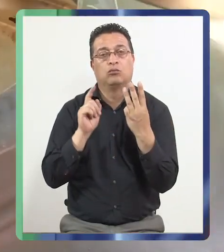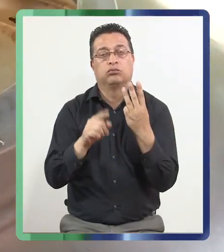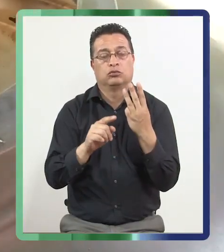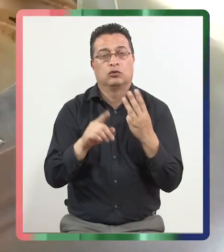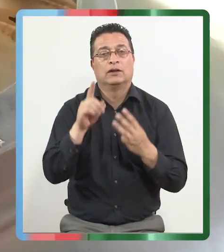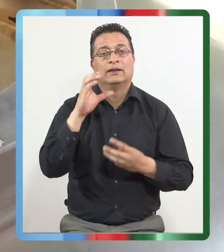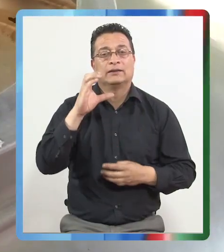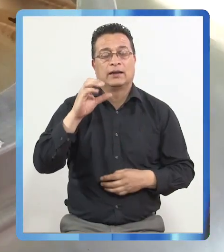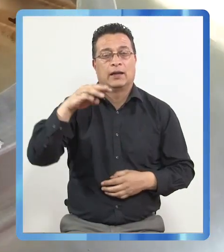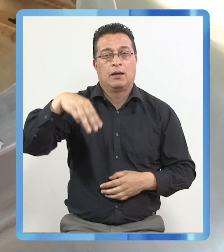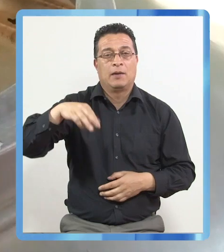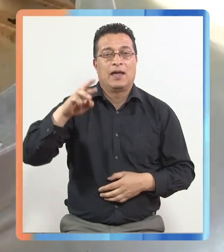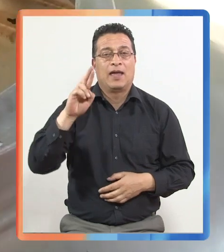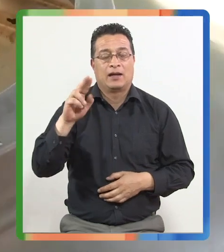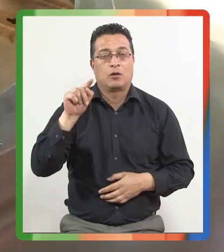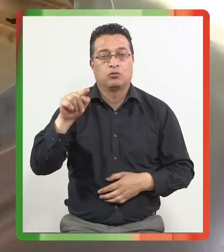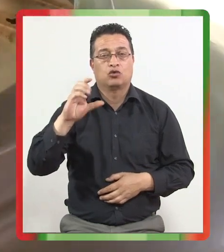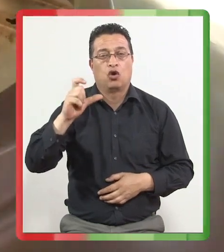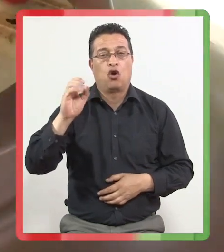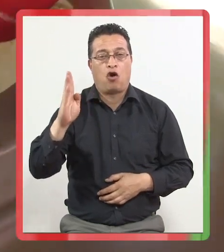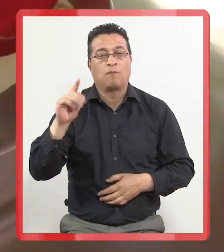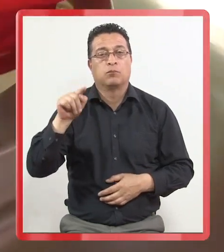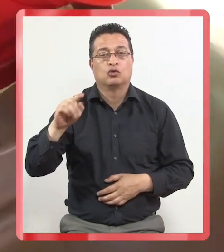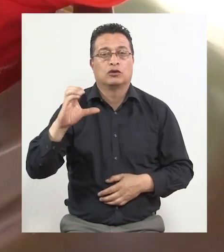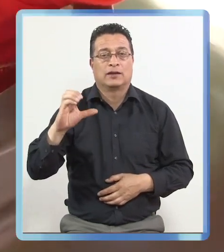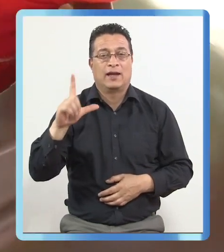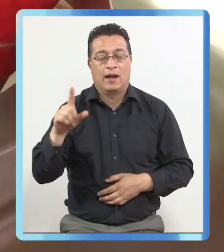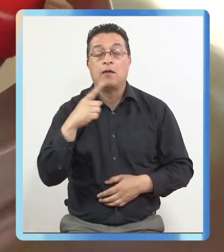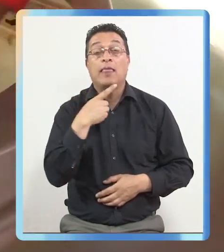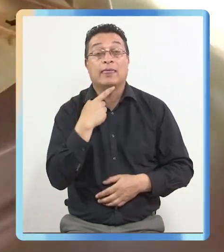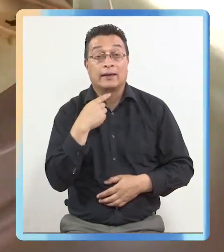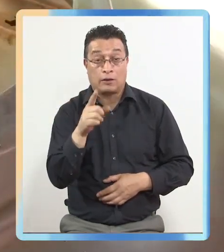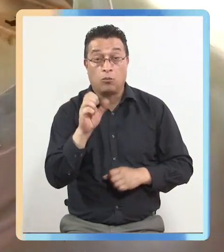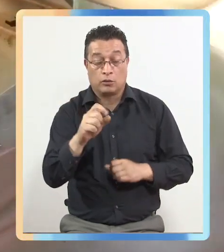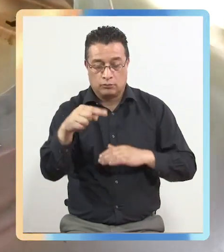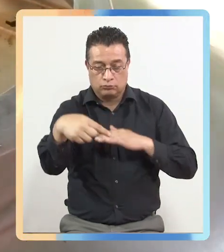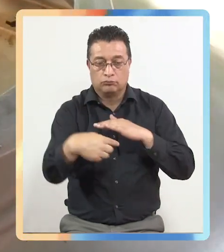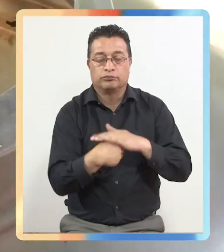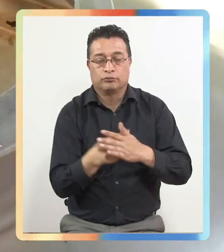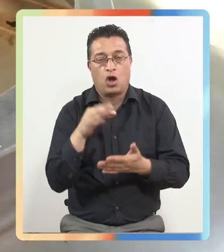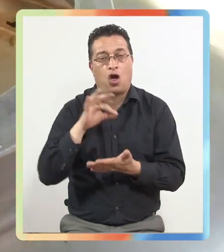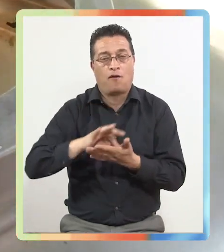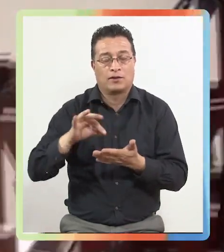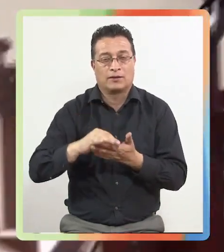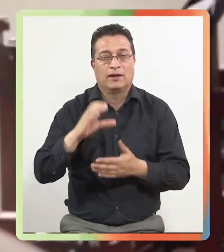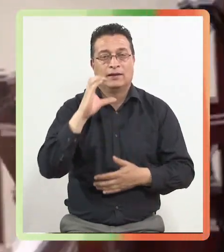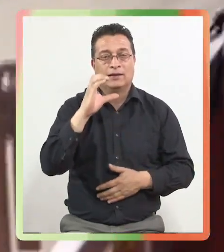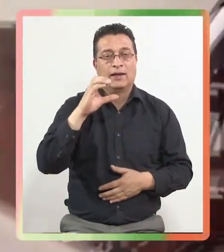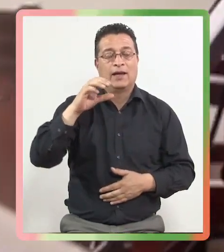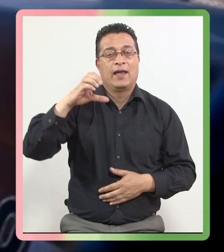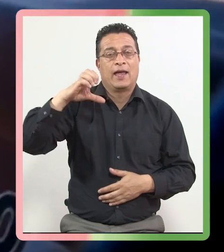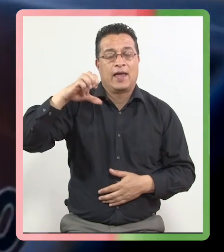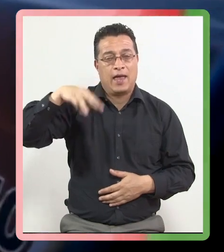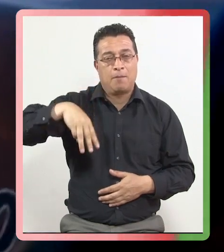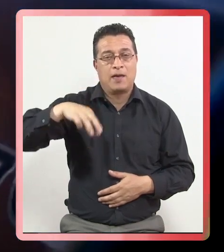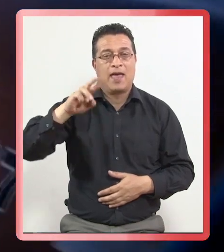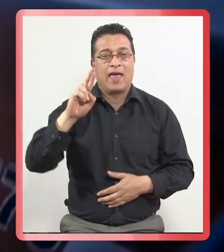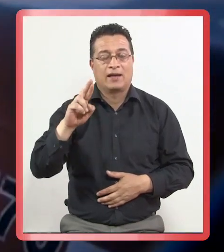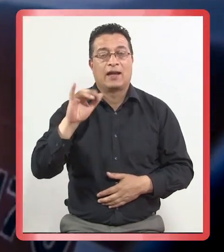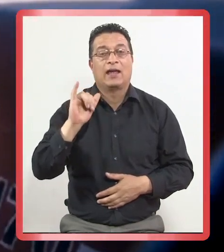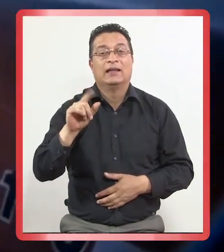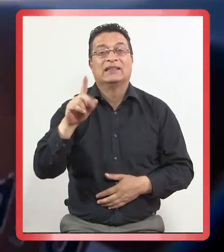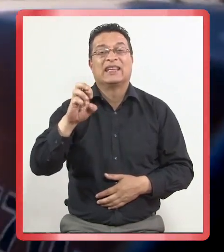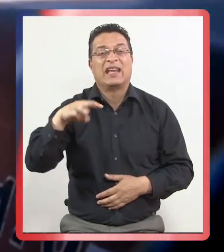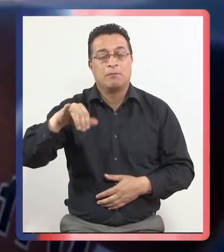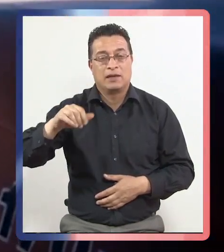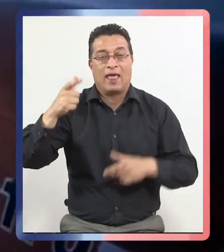.cnr.gov.cl y los interesados pueden acercarse a las oficinas de la CNR y de la Seremia de